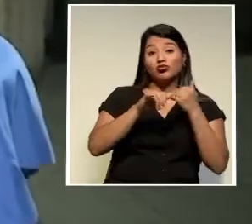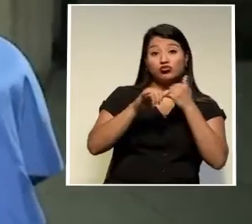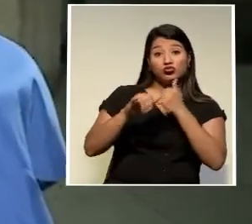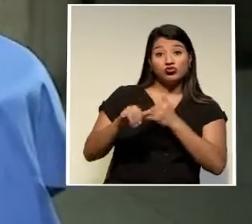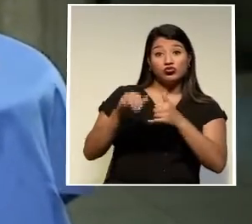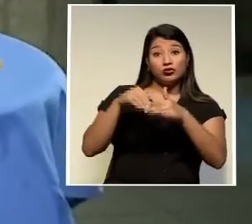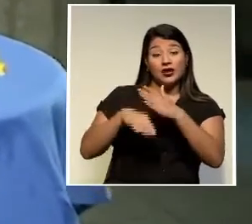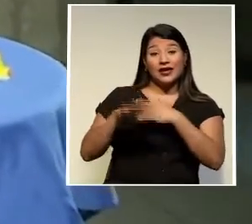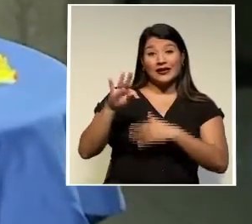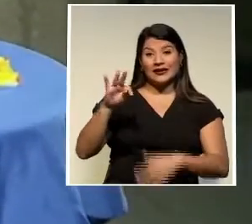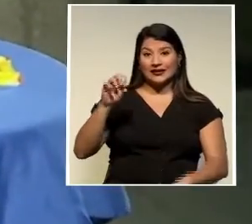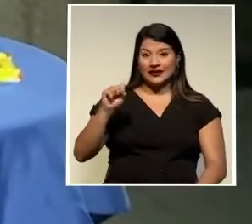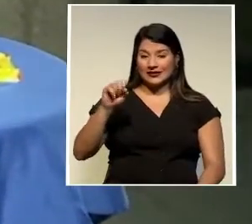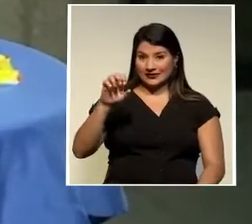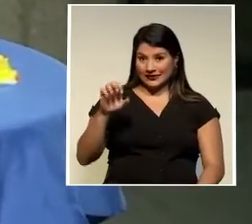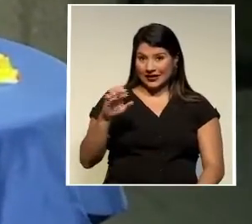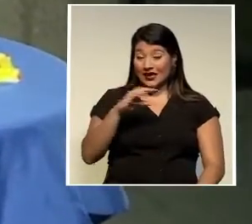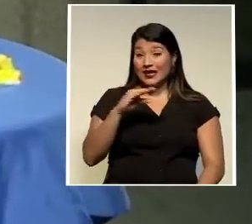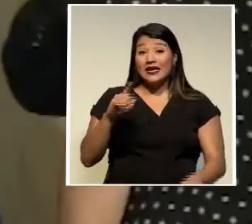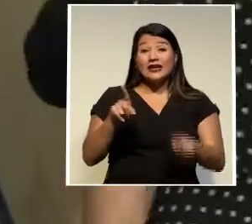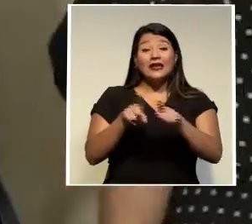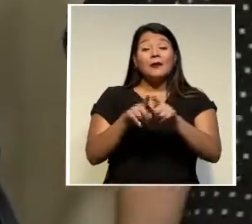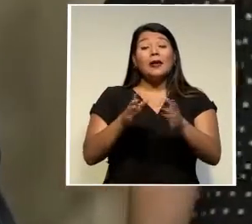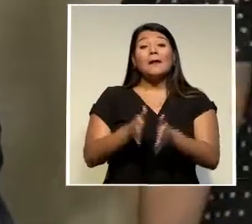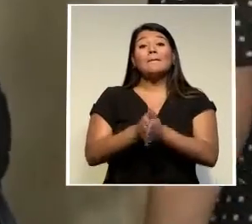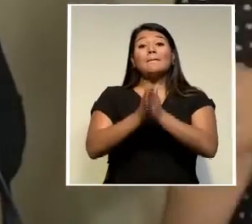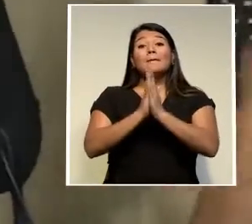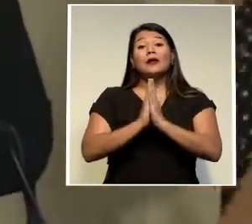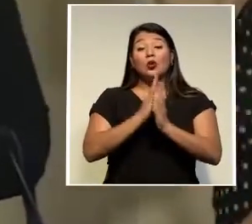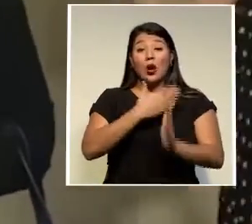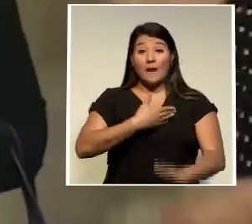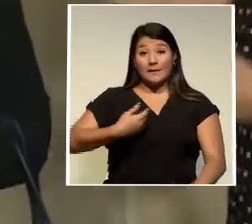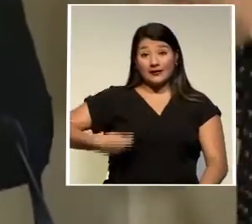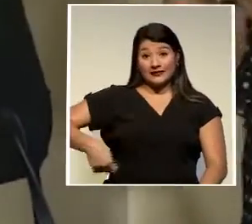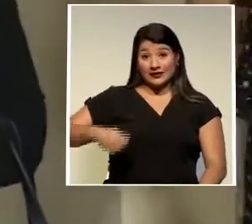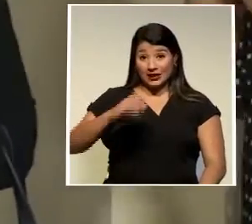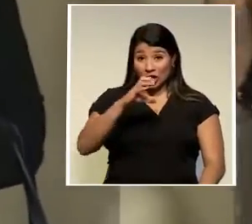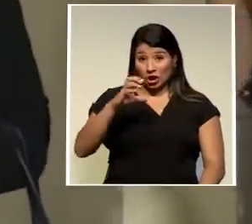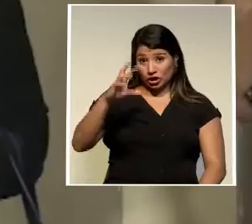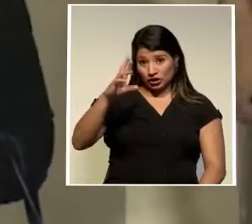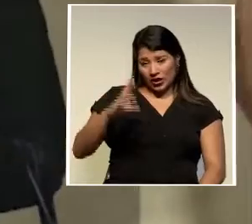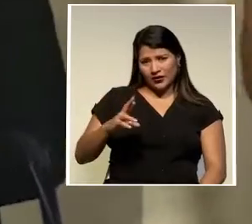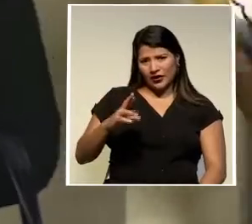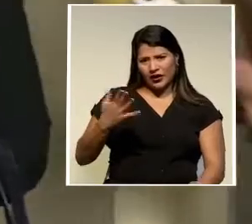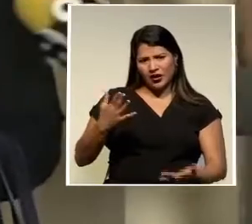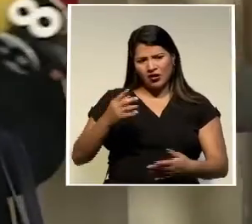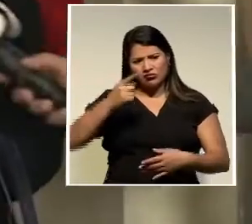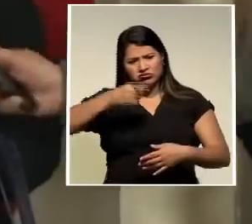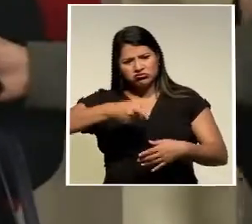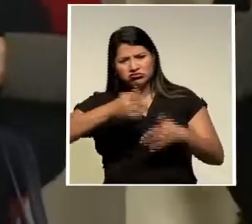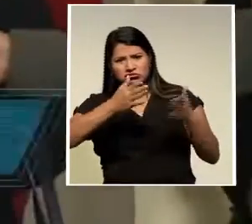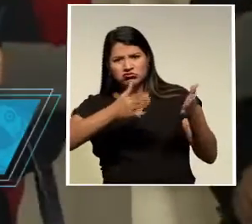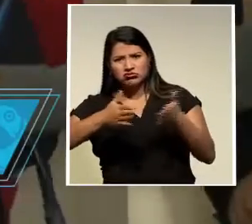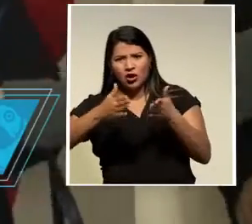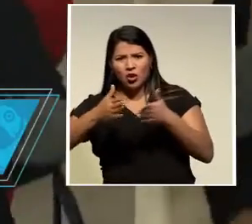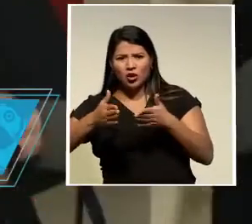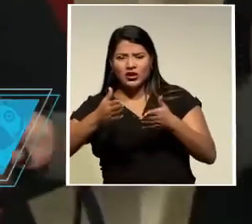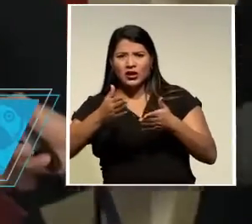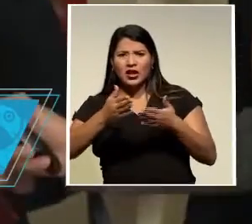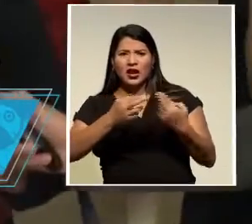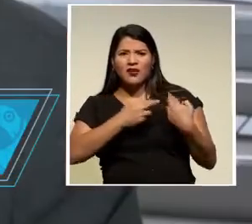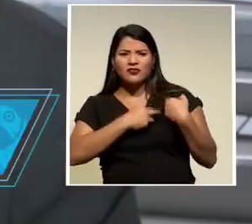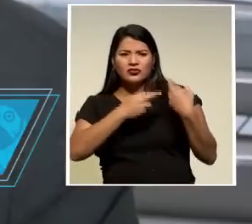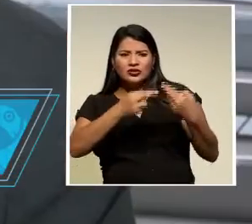tribunal supremo de elecciones además solicitaron al presidente de la república poner orden en cuanto a las competencias de las instituciones